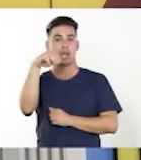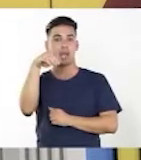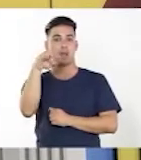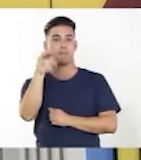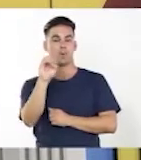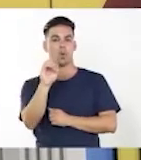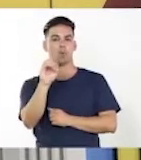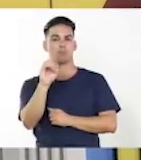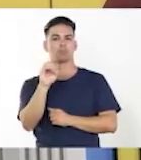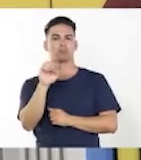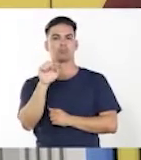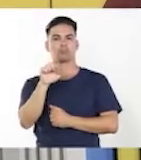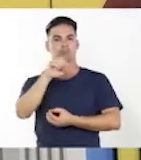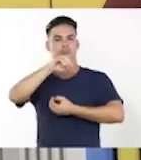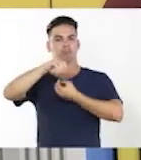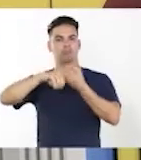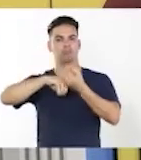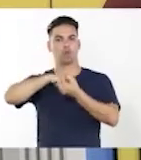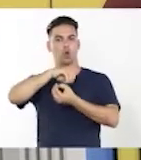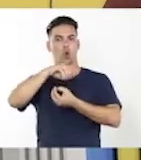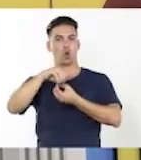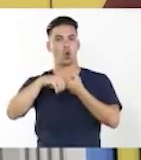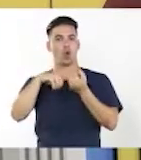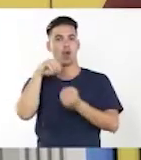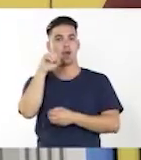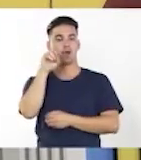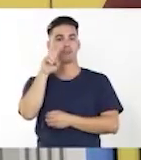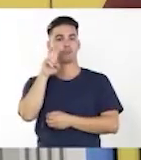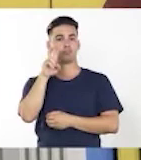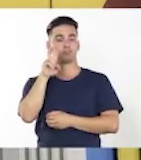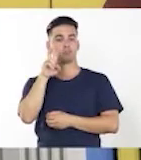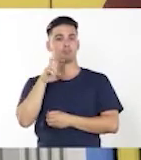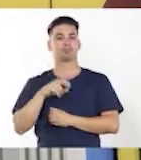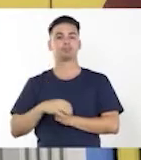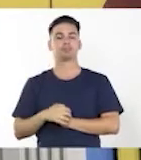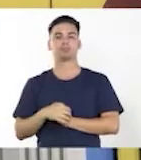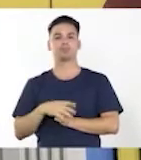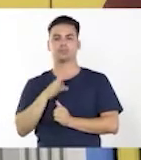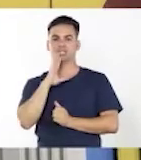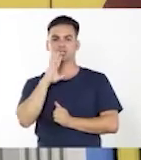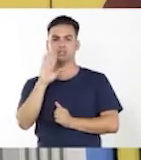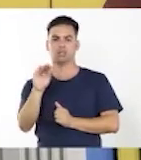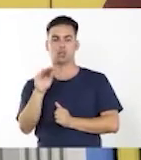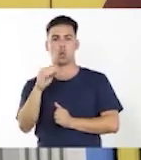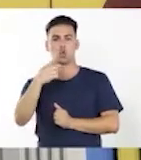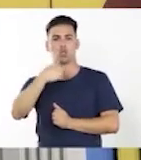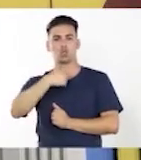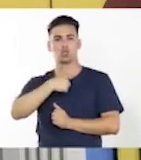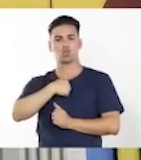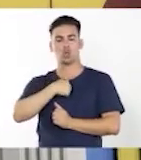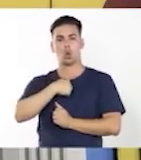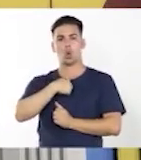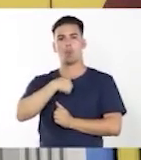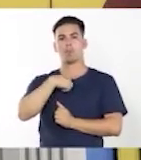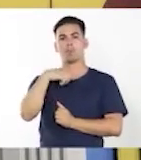cuando voy a conjugar el infinitivo vencer, digo yo venzo con Z.